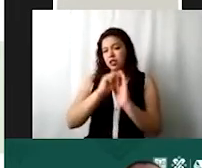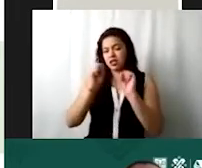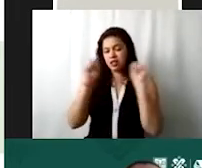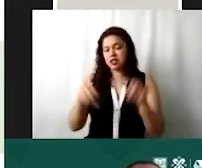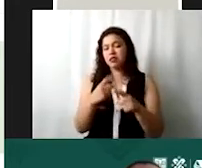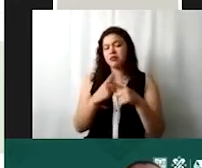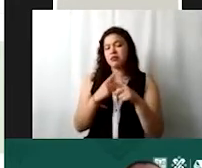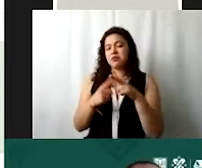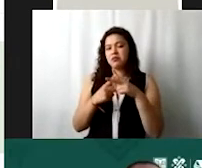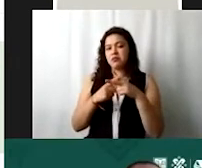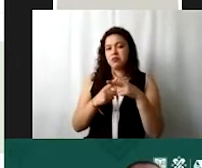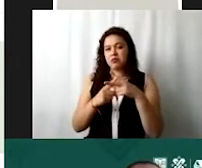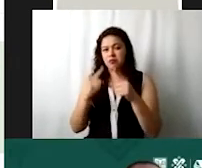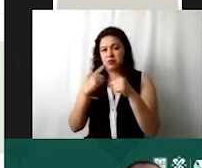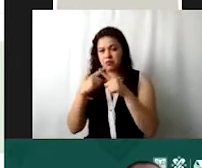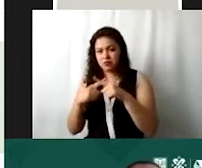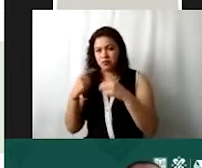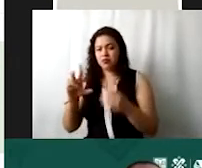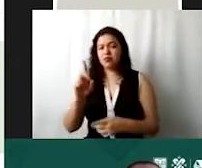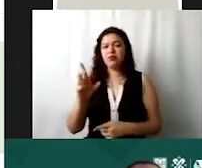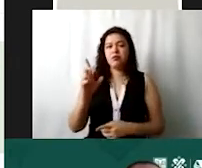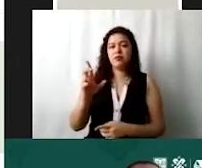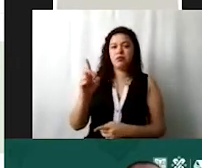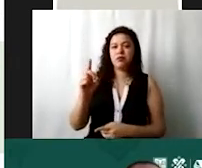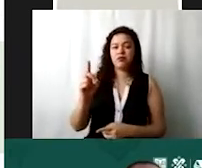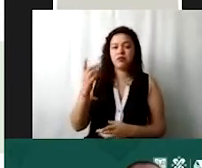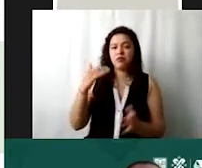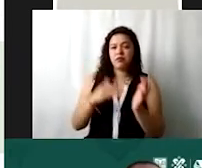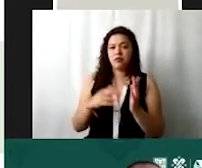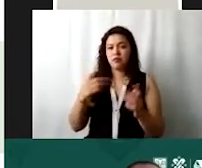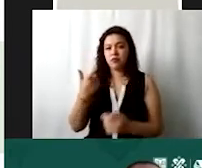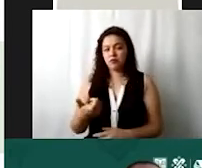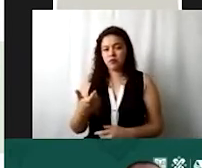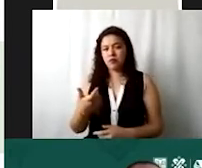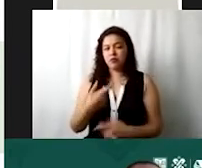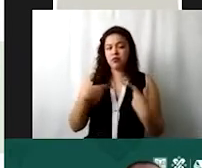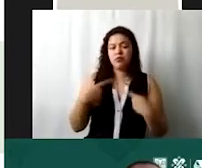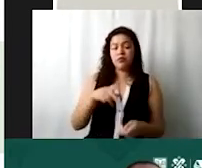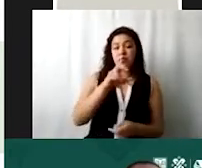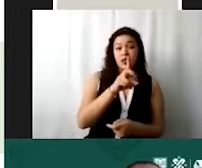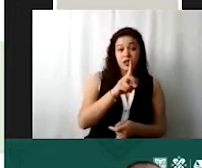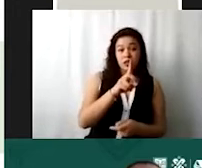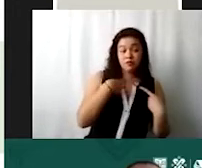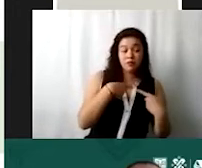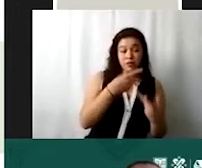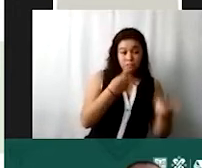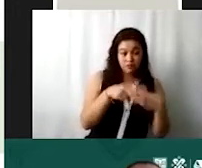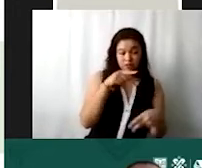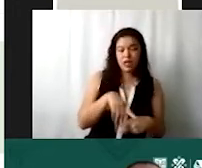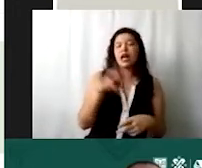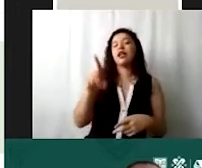en cada mes ya quedaron 30 mil pesos. Es decir, los mil pesos por las 30 personas a las que les cobran. Y entonces, quiere decir que